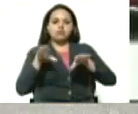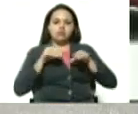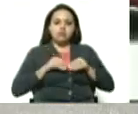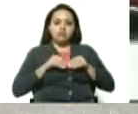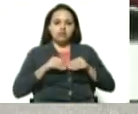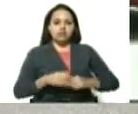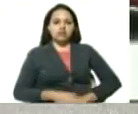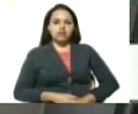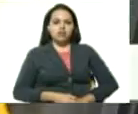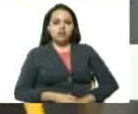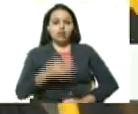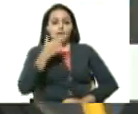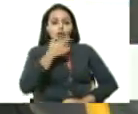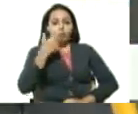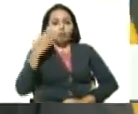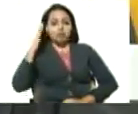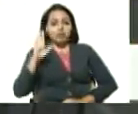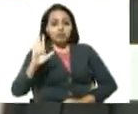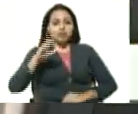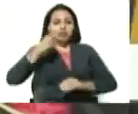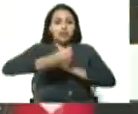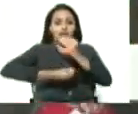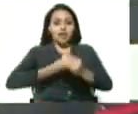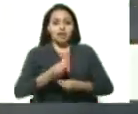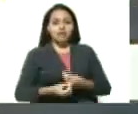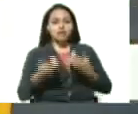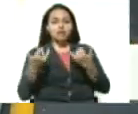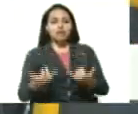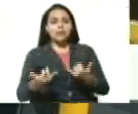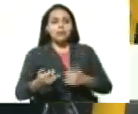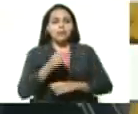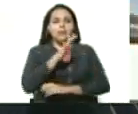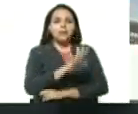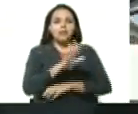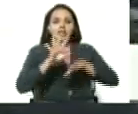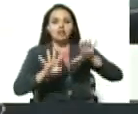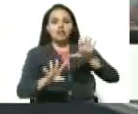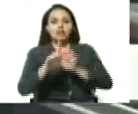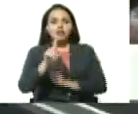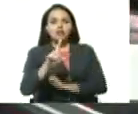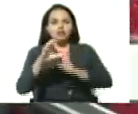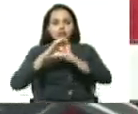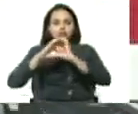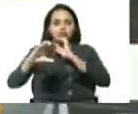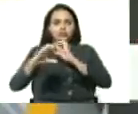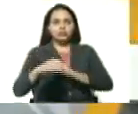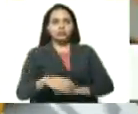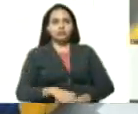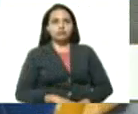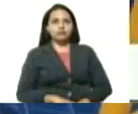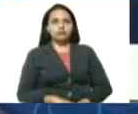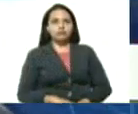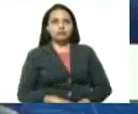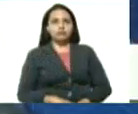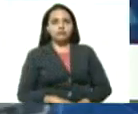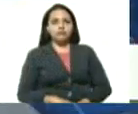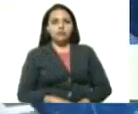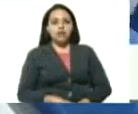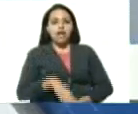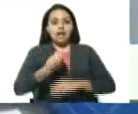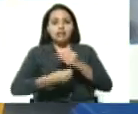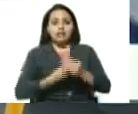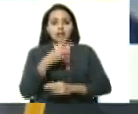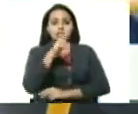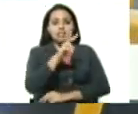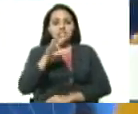compromiso cumplido. 591 unidades de 25 puestos